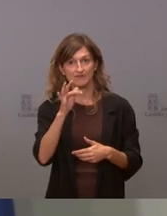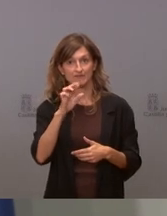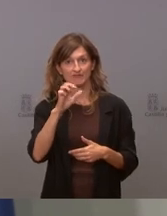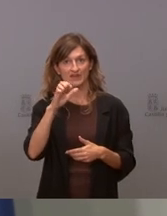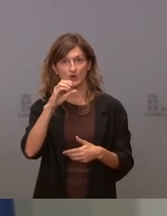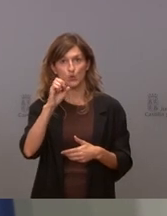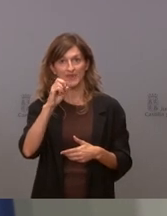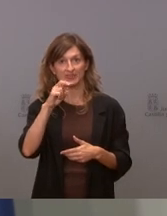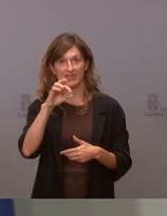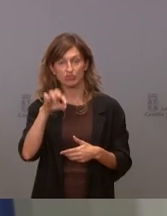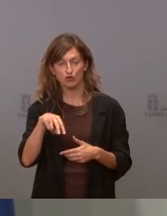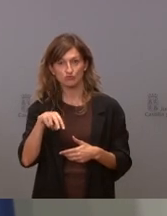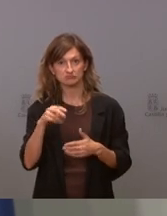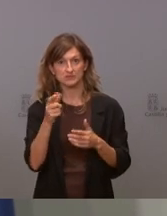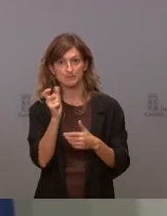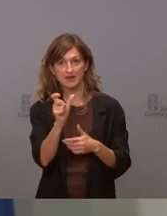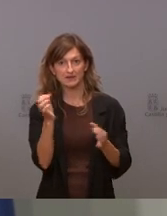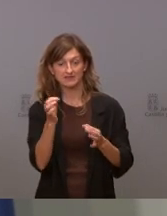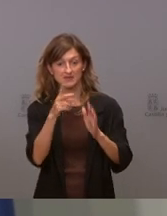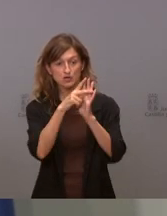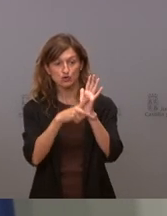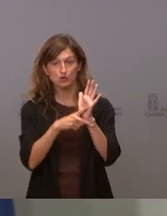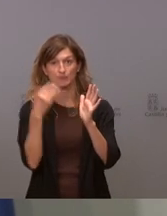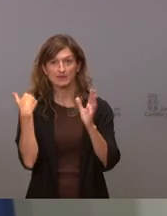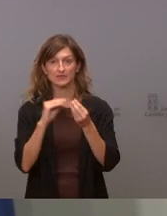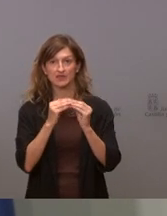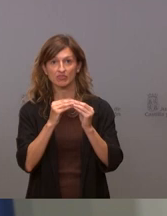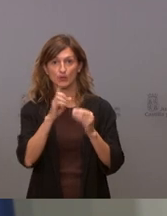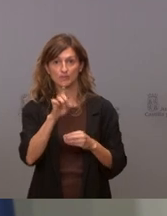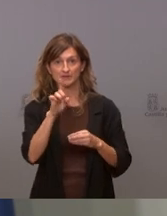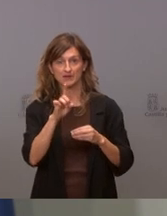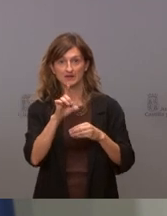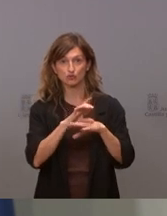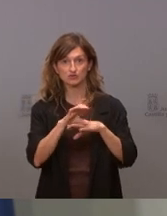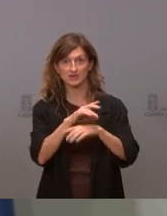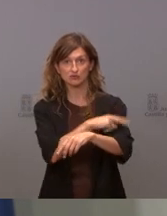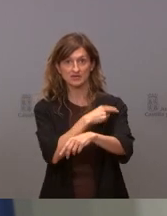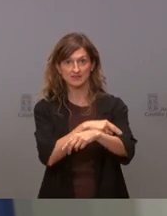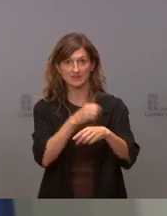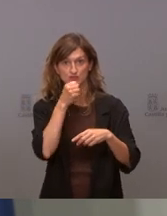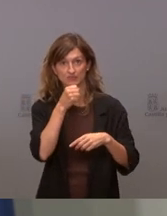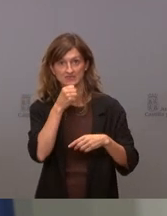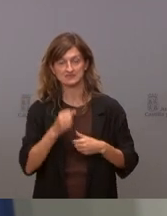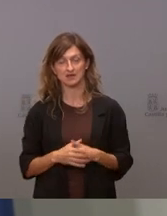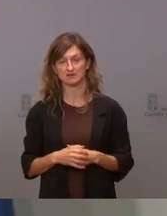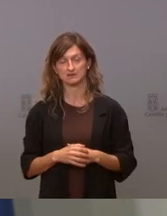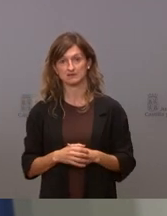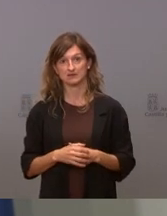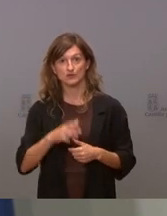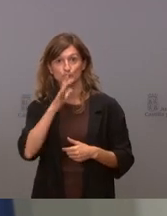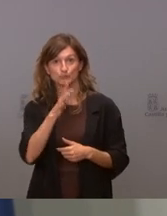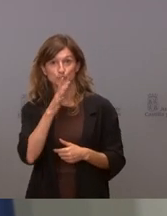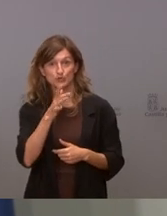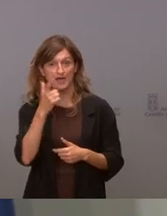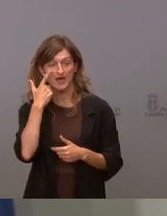hablamos de esto a veces y la gente no nos entiende hay una norma que hizo el primer consejero de sanidad del Partido Socialista sobre cómo